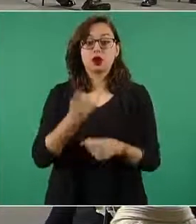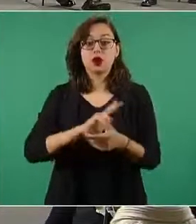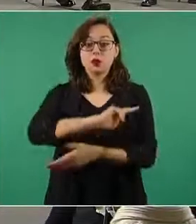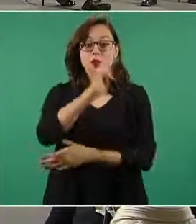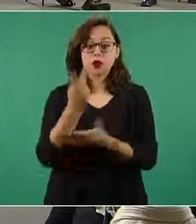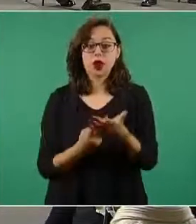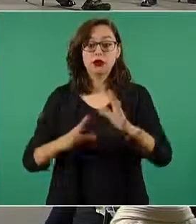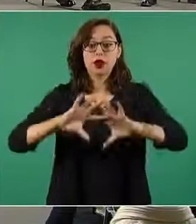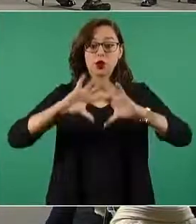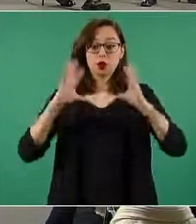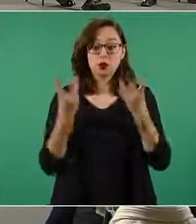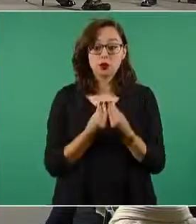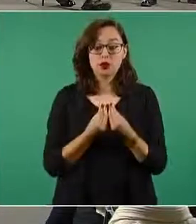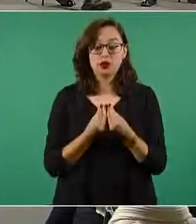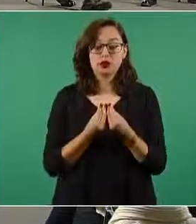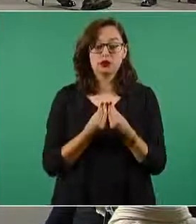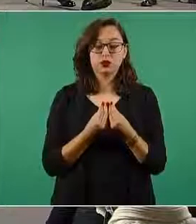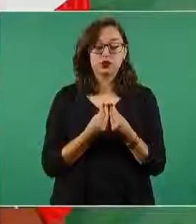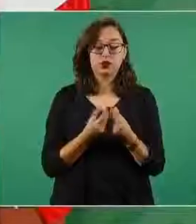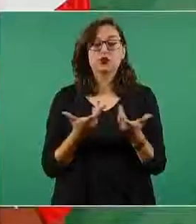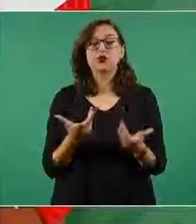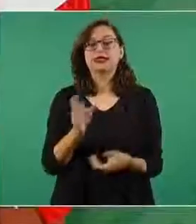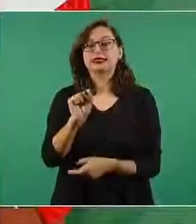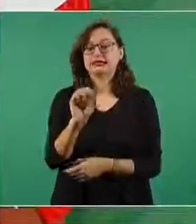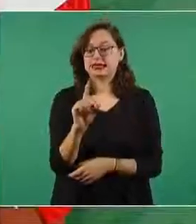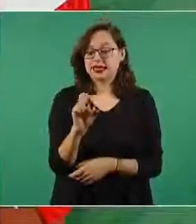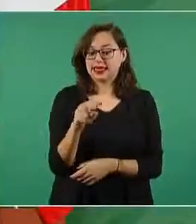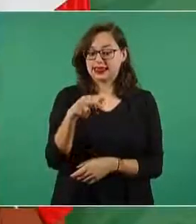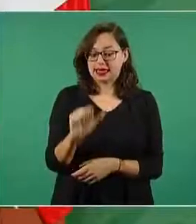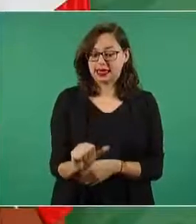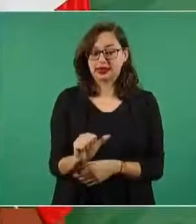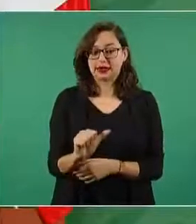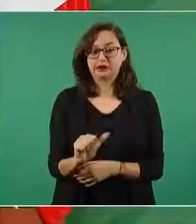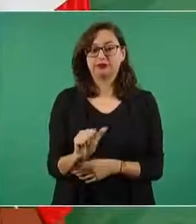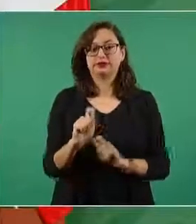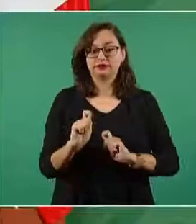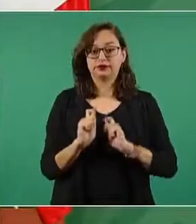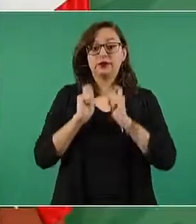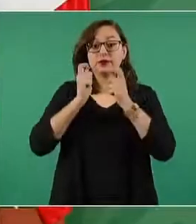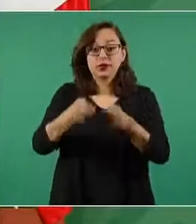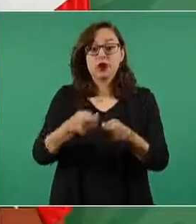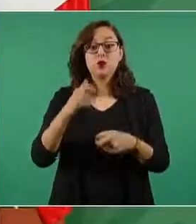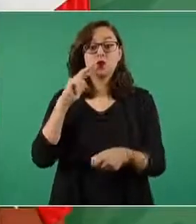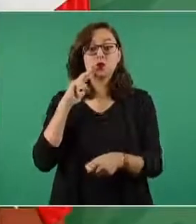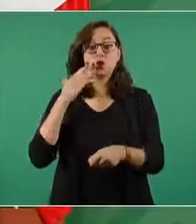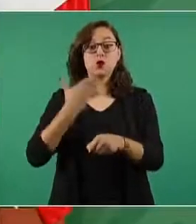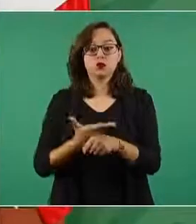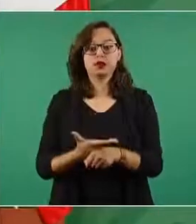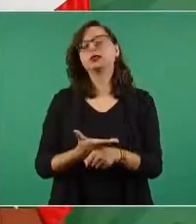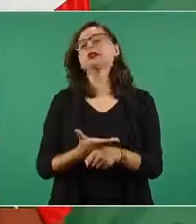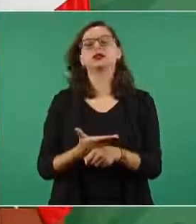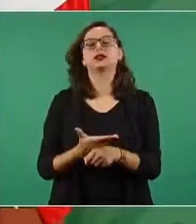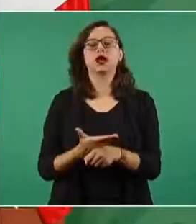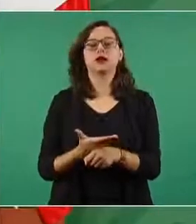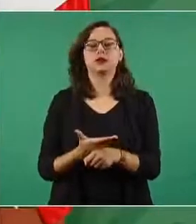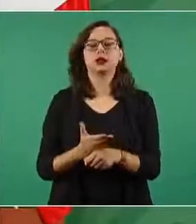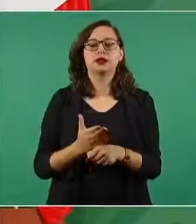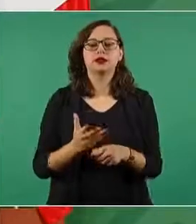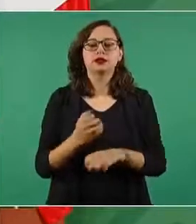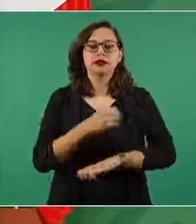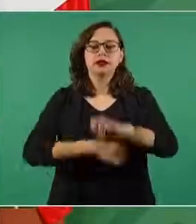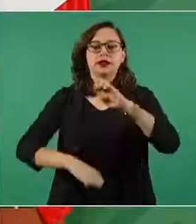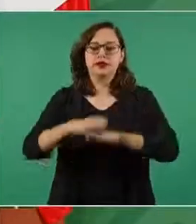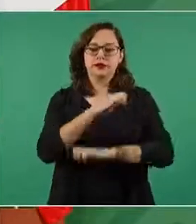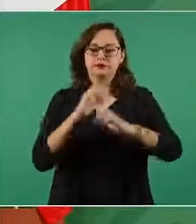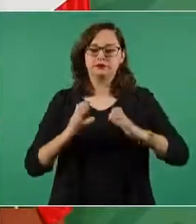la Secretaría de la Defensa va a tener en custodia esa empresa que se habló